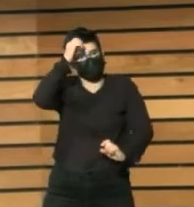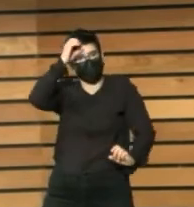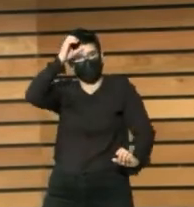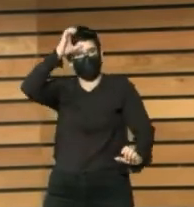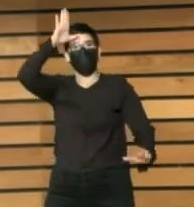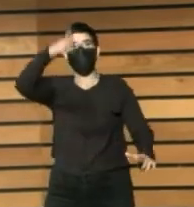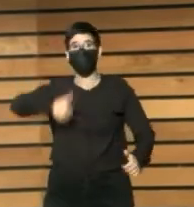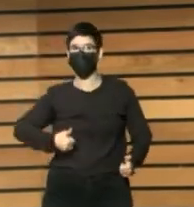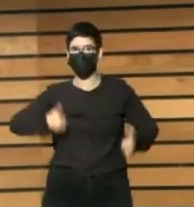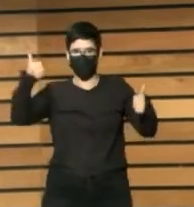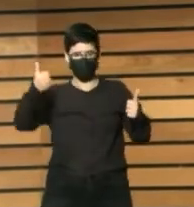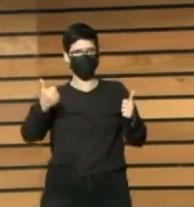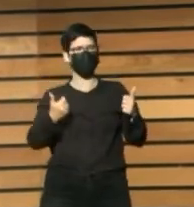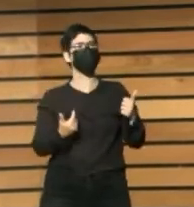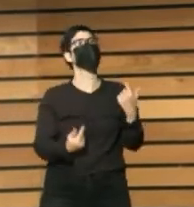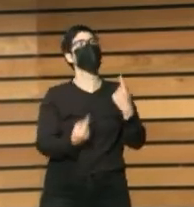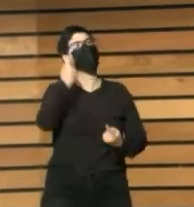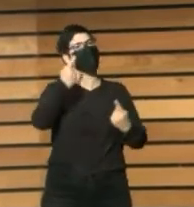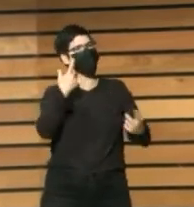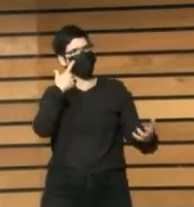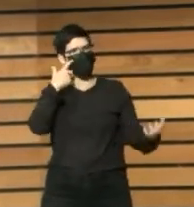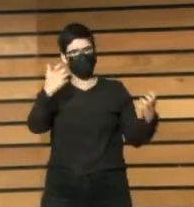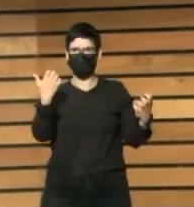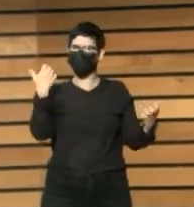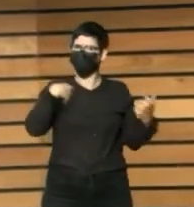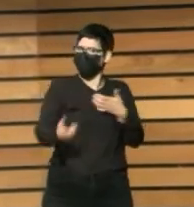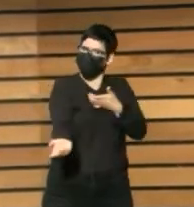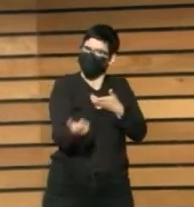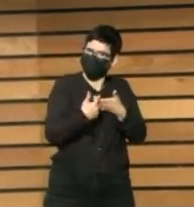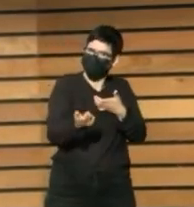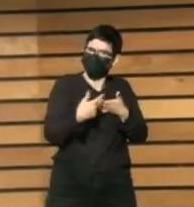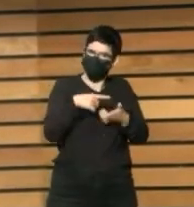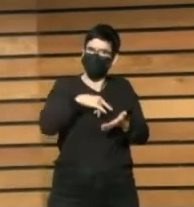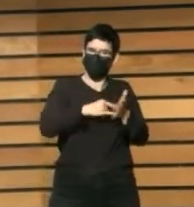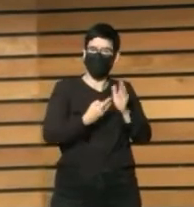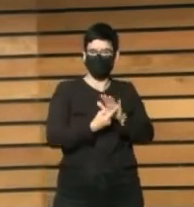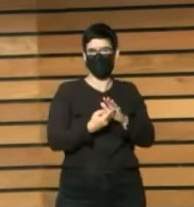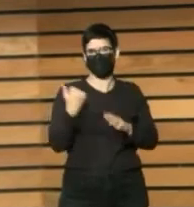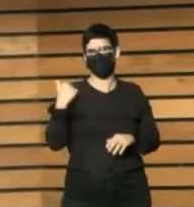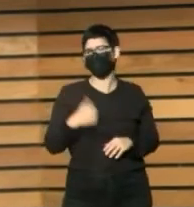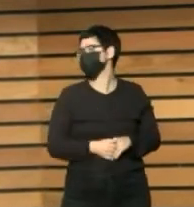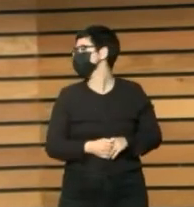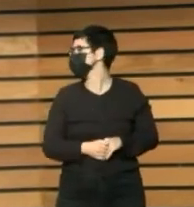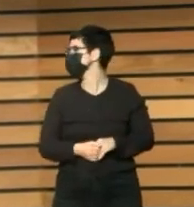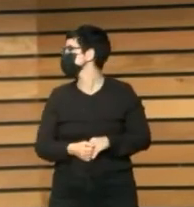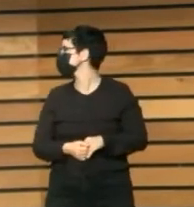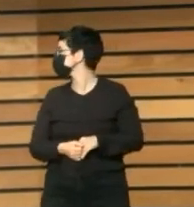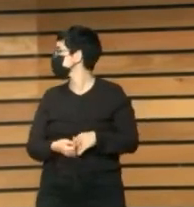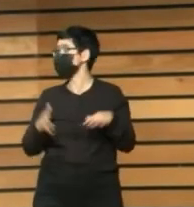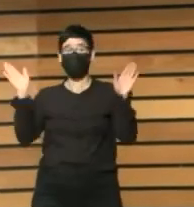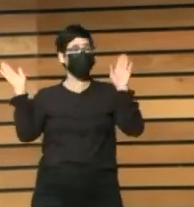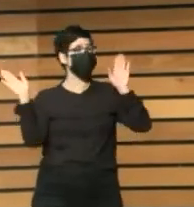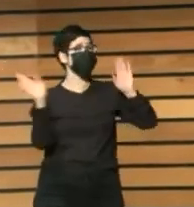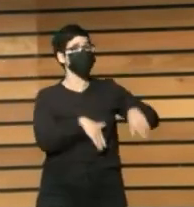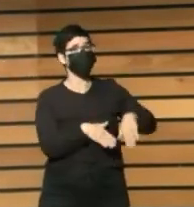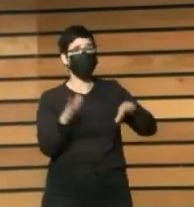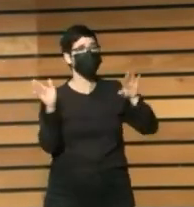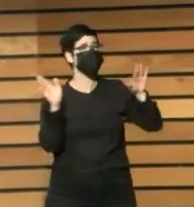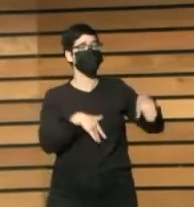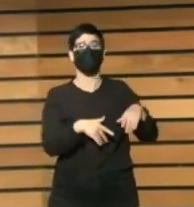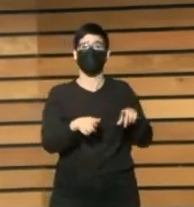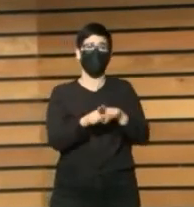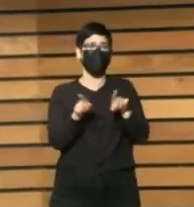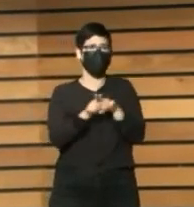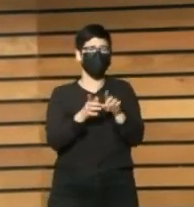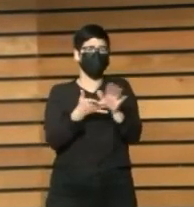hay algunos artistas que ya han participado con nosotros en este proyecto. Y por último, en el viaje siempre